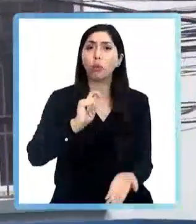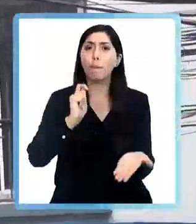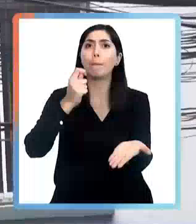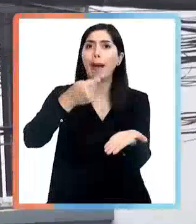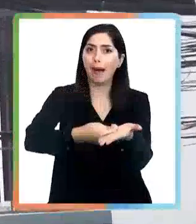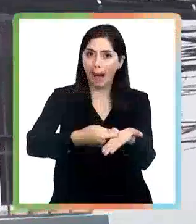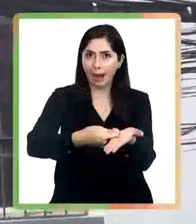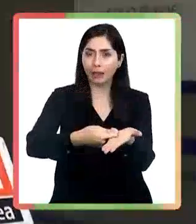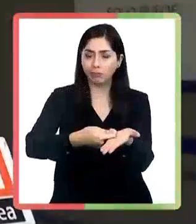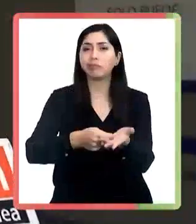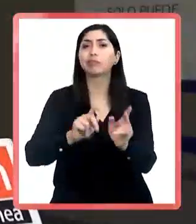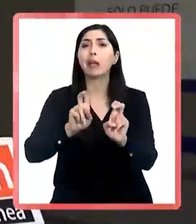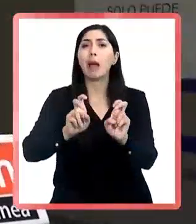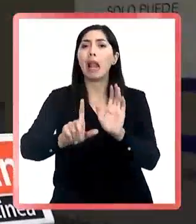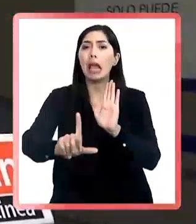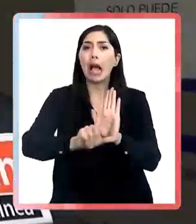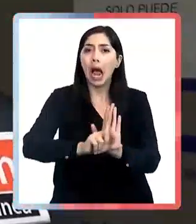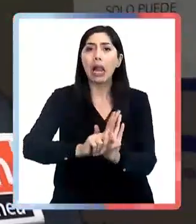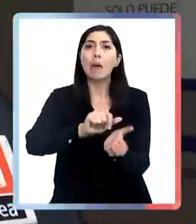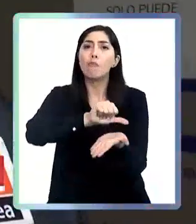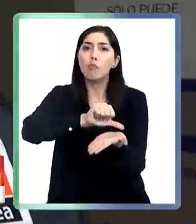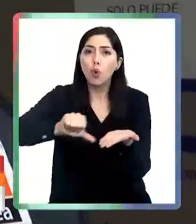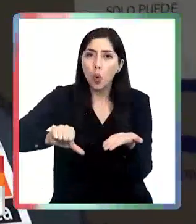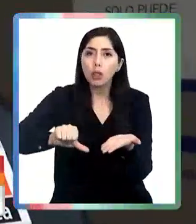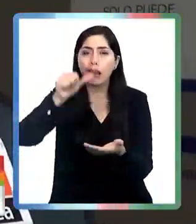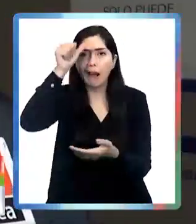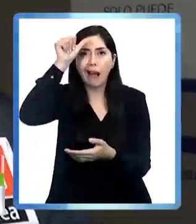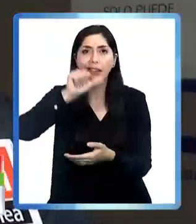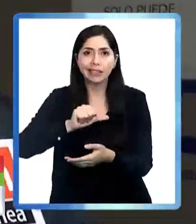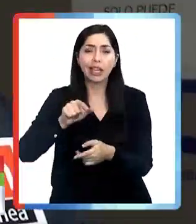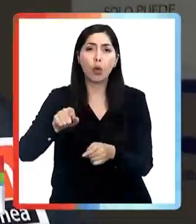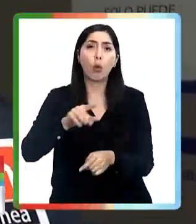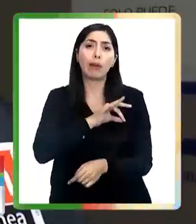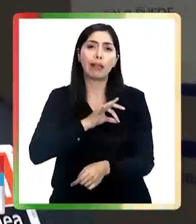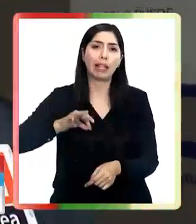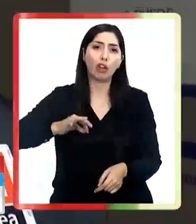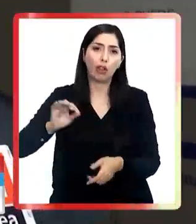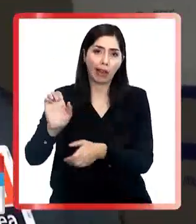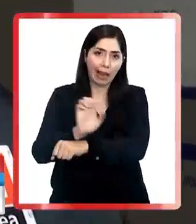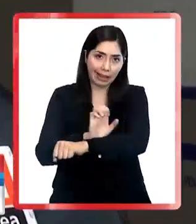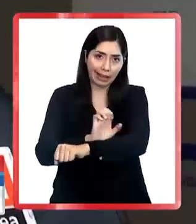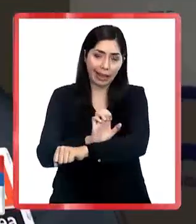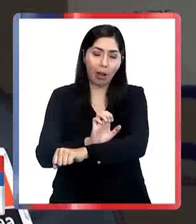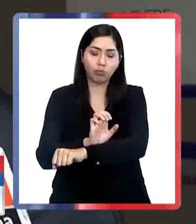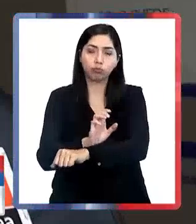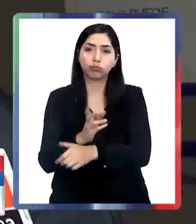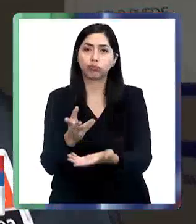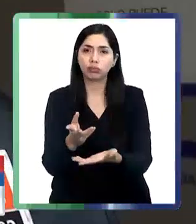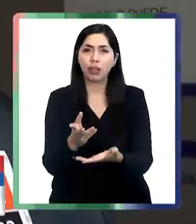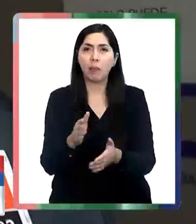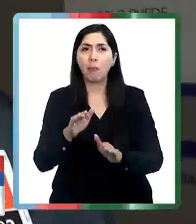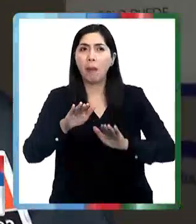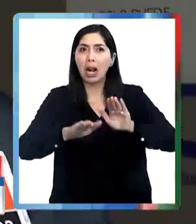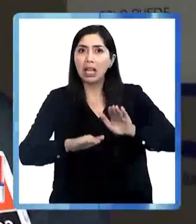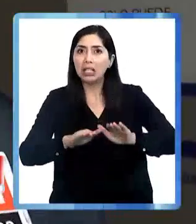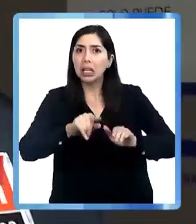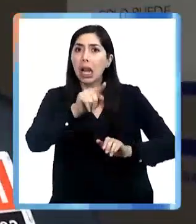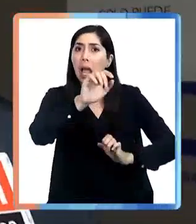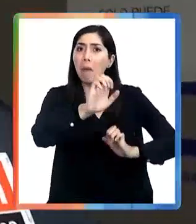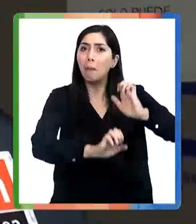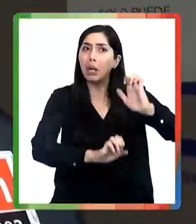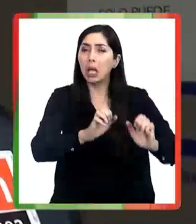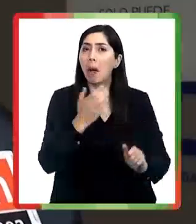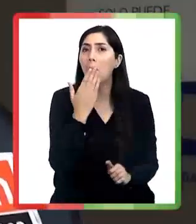eventualmente esas acciones legales, pagar las multas que eventualmente le aplica la SEC y el Ministerio de Energía, sino que pareciera que le conviene